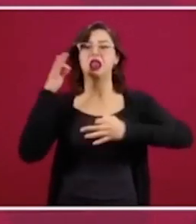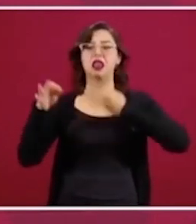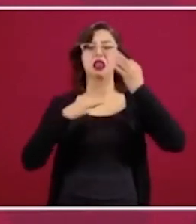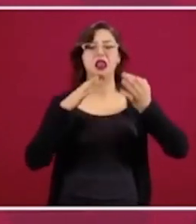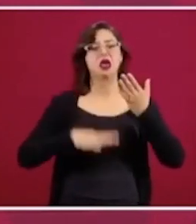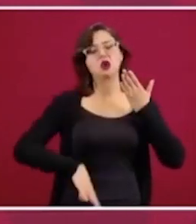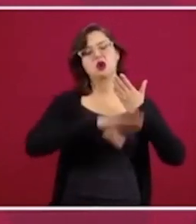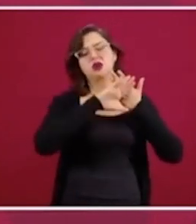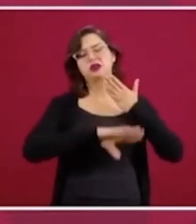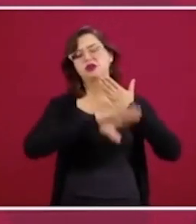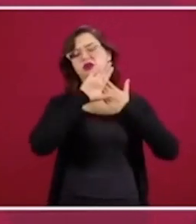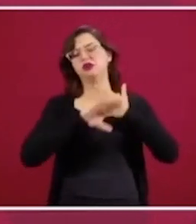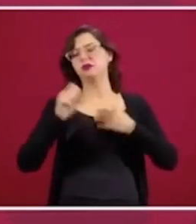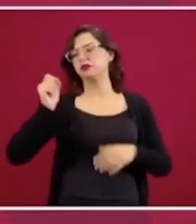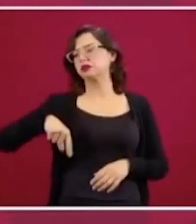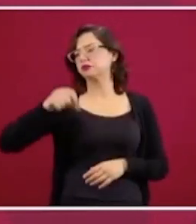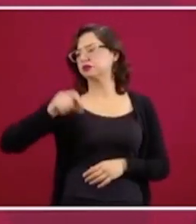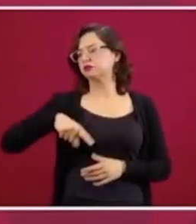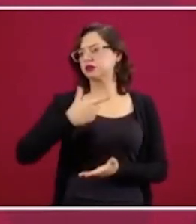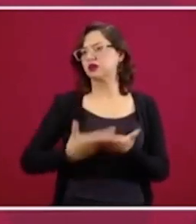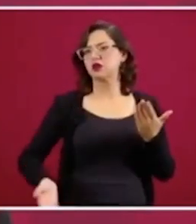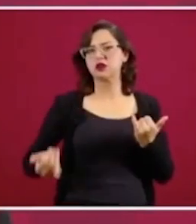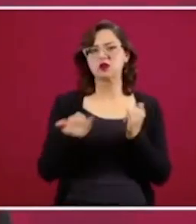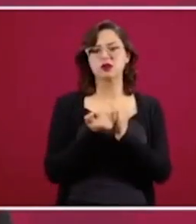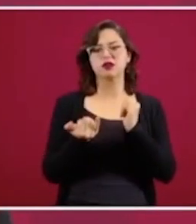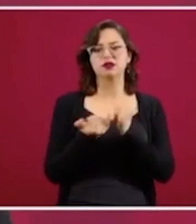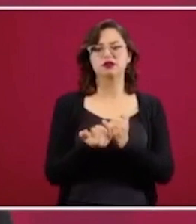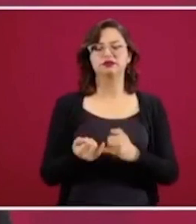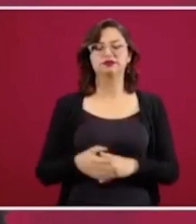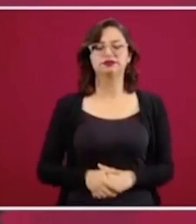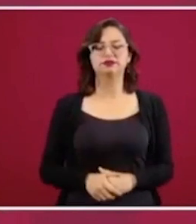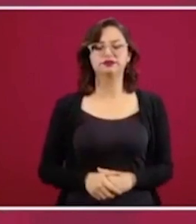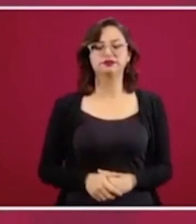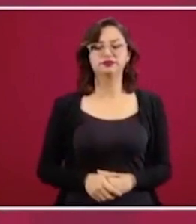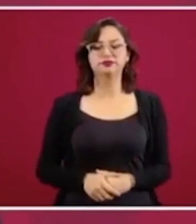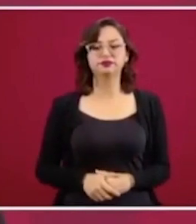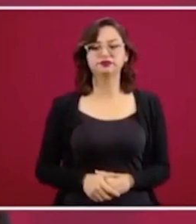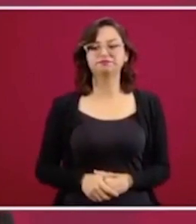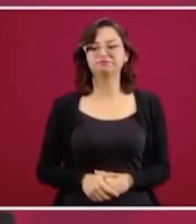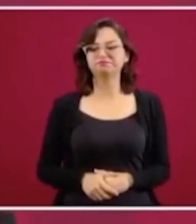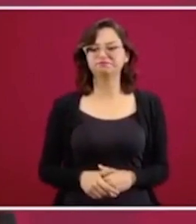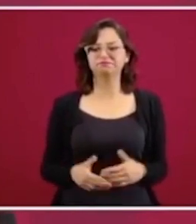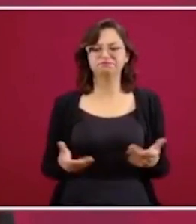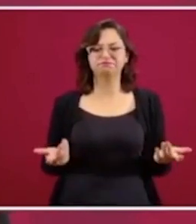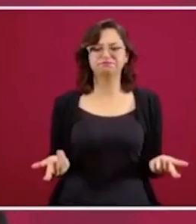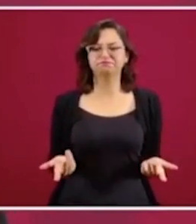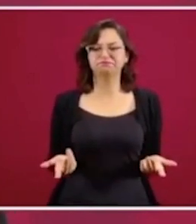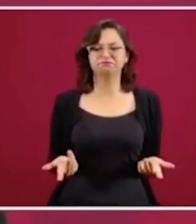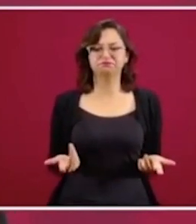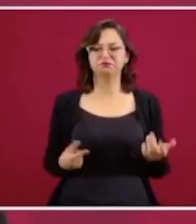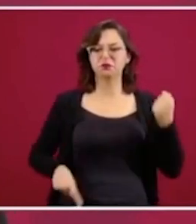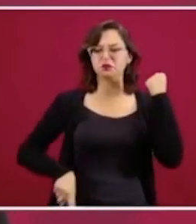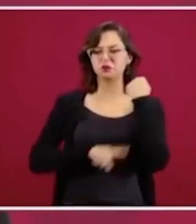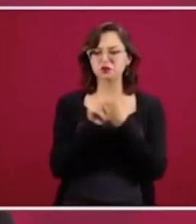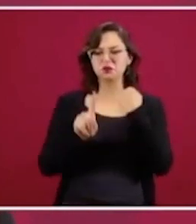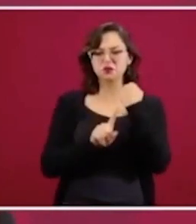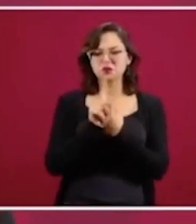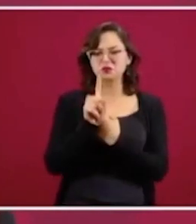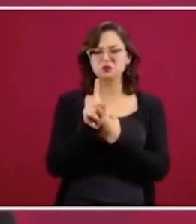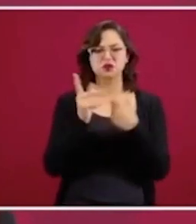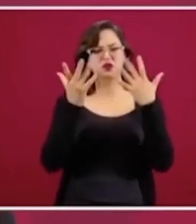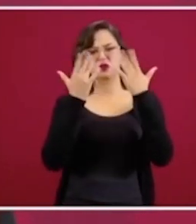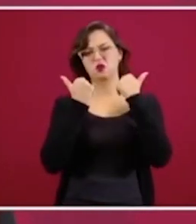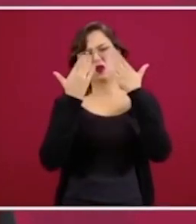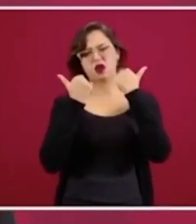como lo siguen haciendo. Entonces, no tenemos problema. Afortunadamente